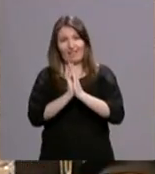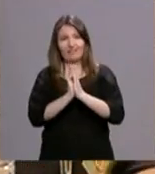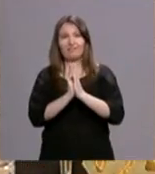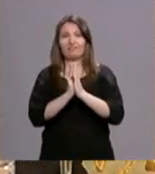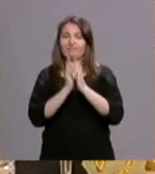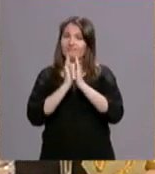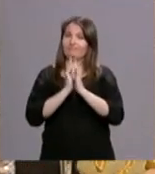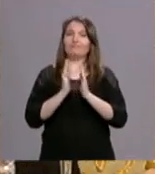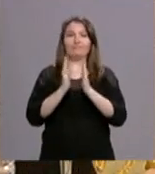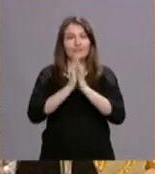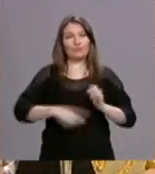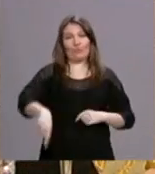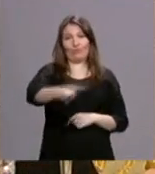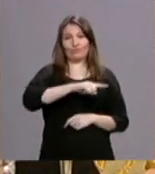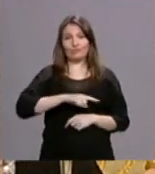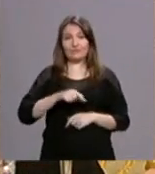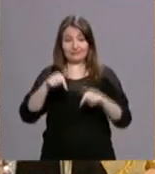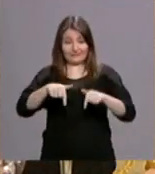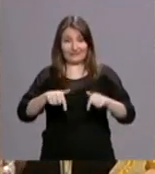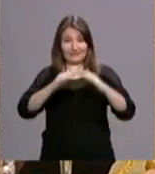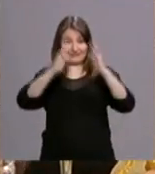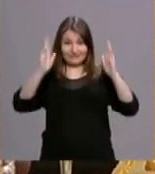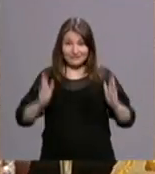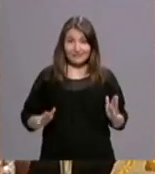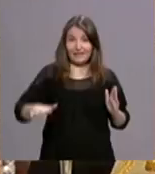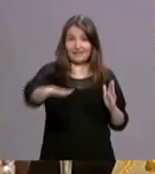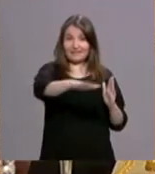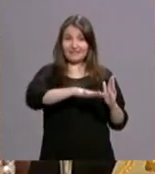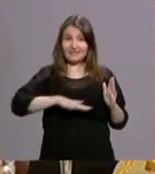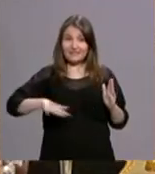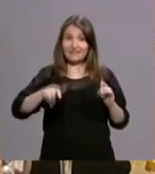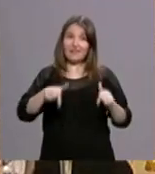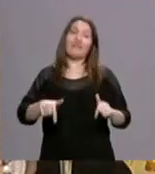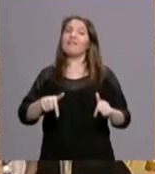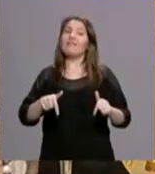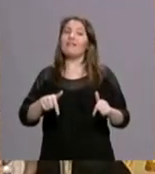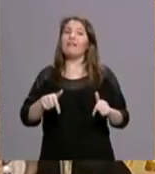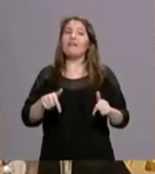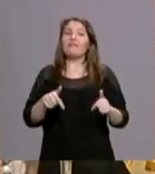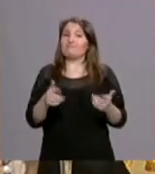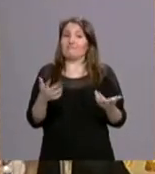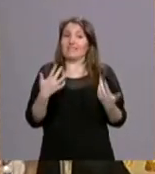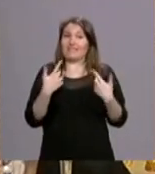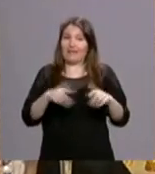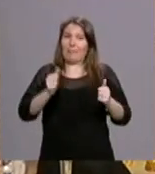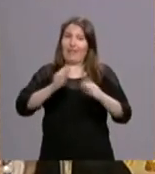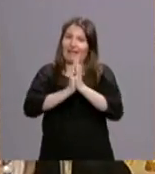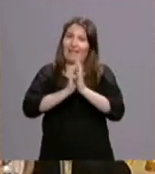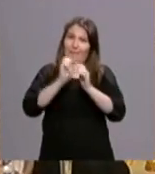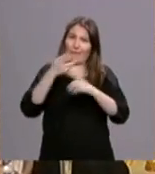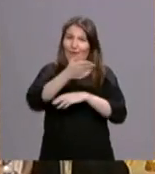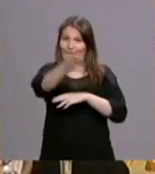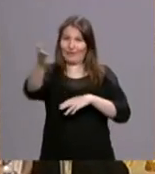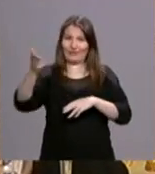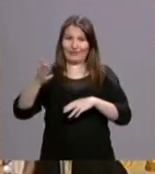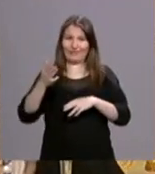orad. Y que esta casa, esta casa, y ya empezad a rezar por la pequeñita,